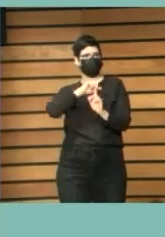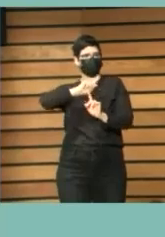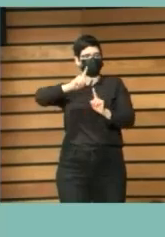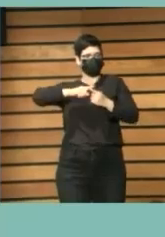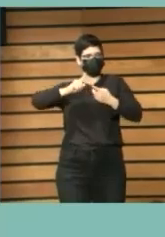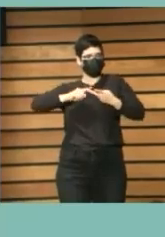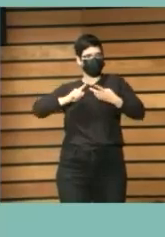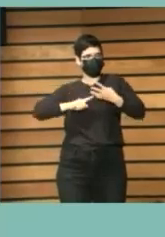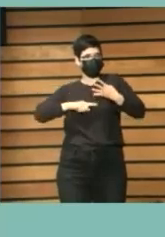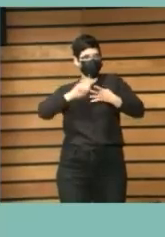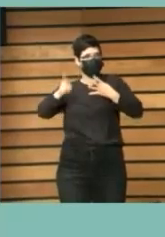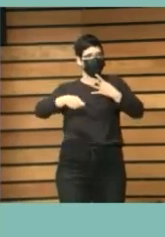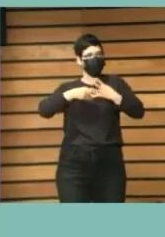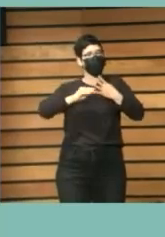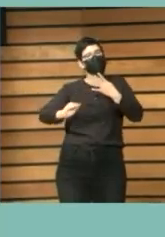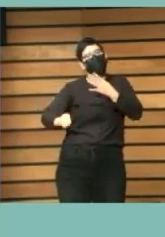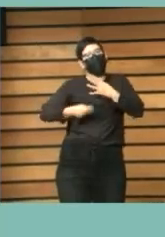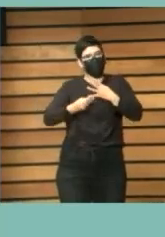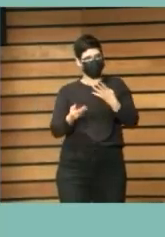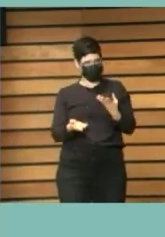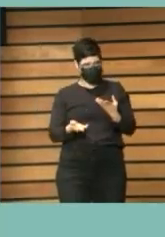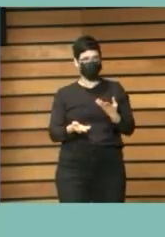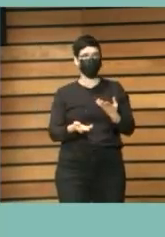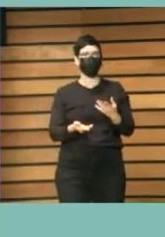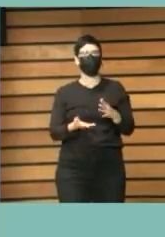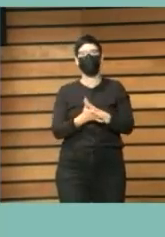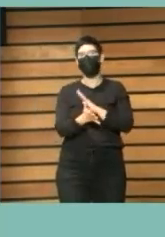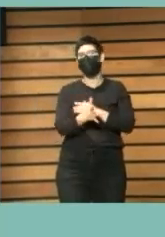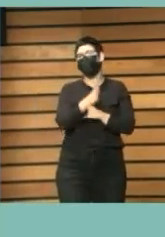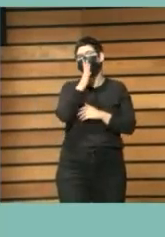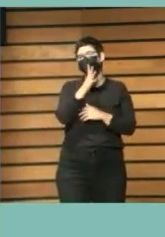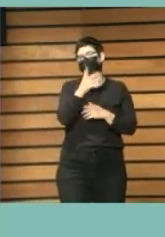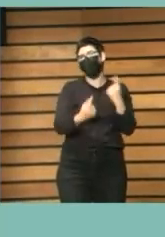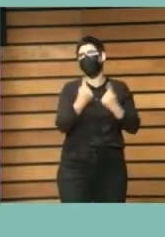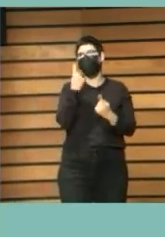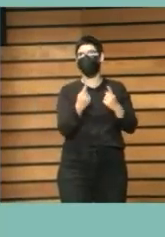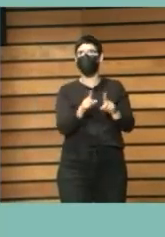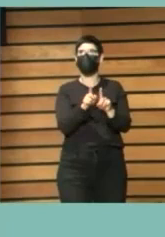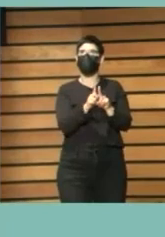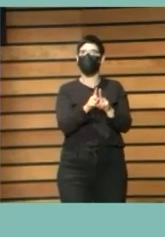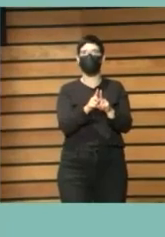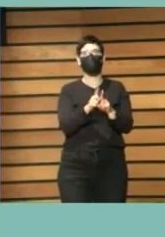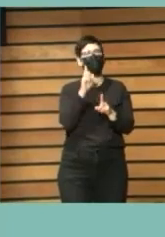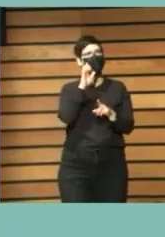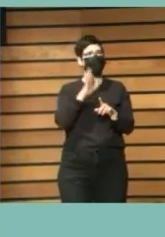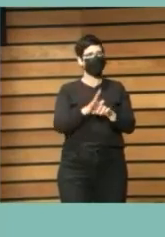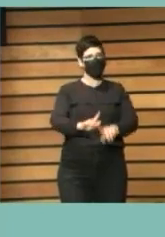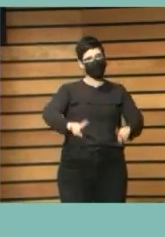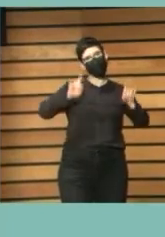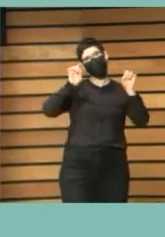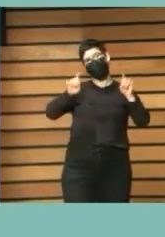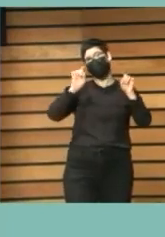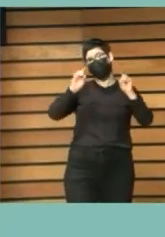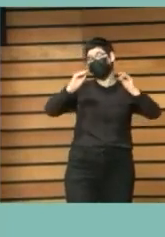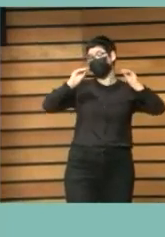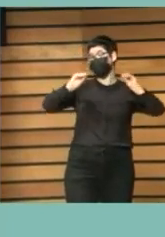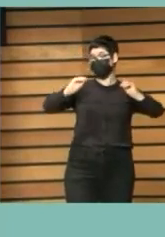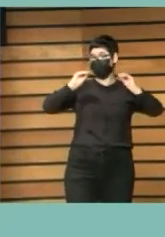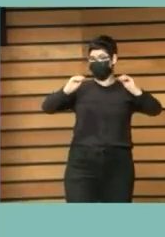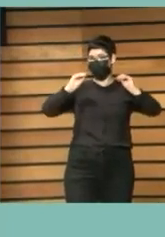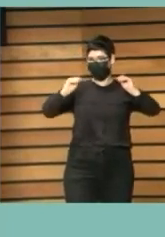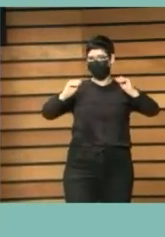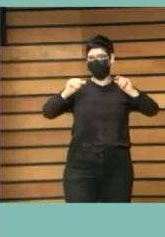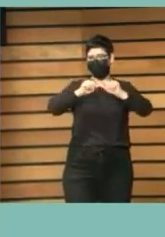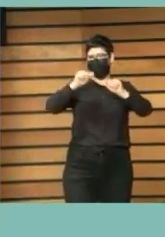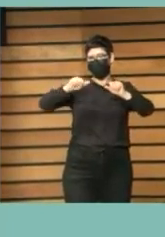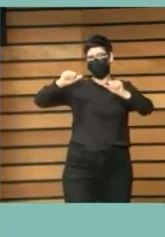tenemos la impresión de que las acciones formativas en competencias digitales desarrolladas pues han tenido